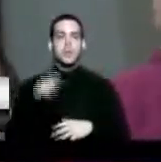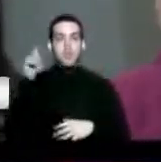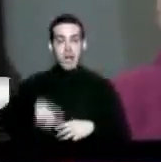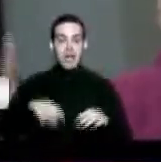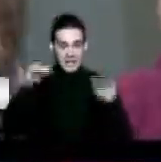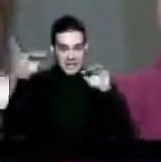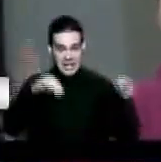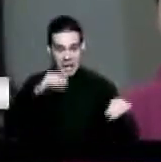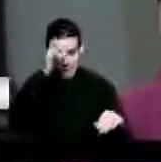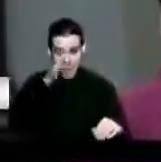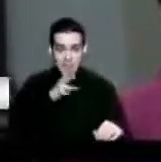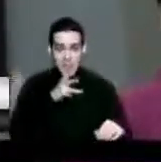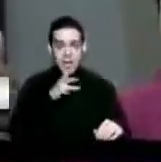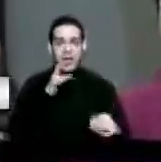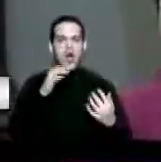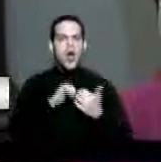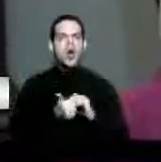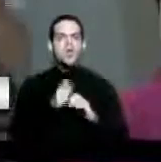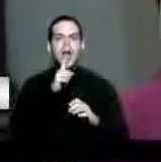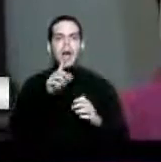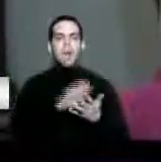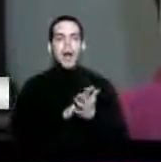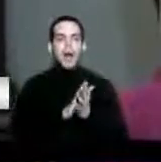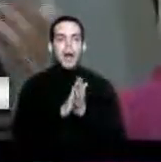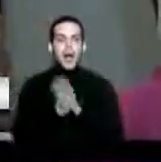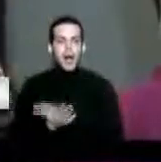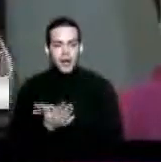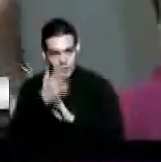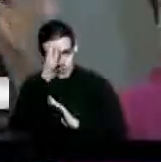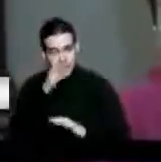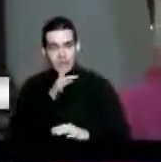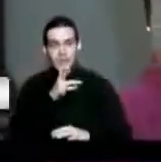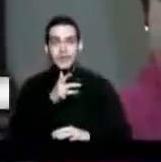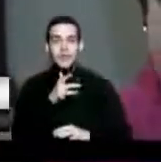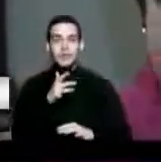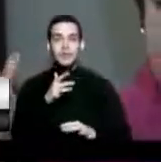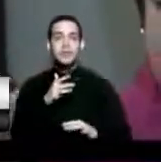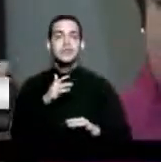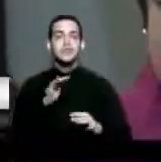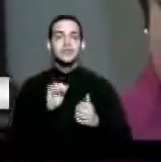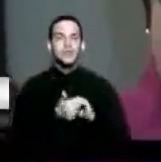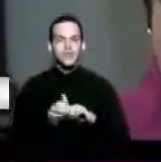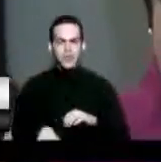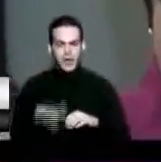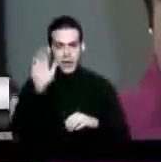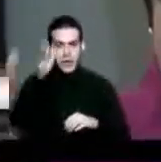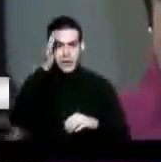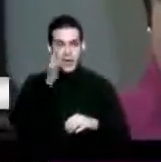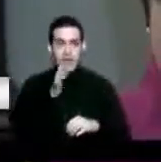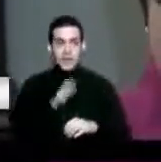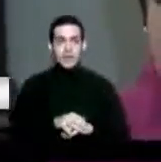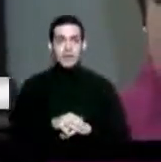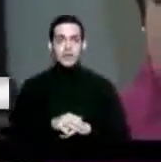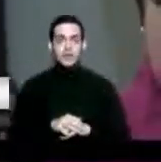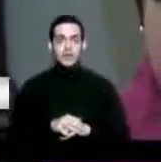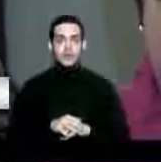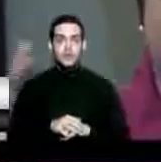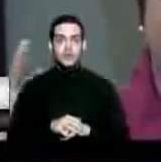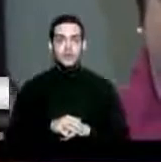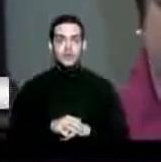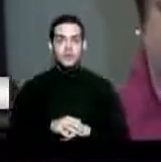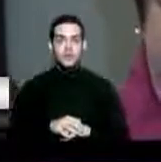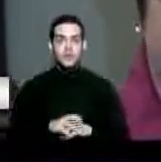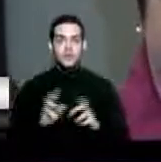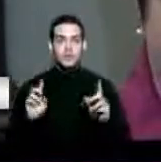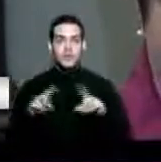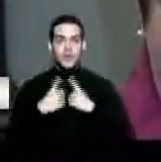a nuestros padres a ser padres, a darles las herramientas, a crear a sus hijos. Eso es un rol que por muchos años la familia ha estado